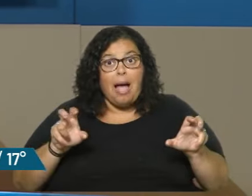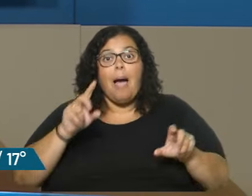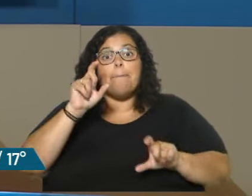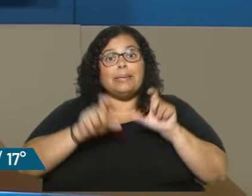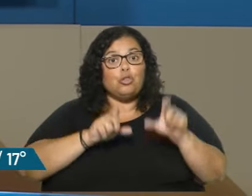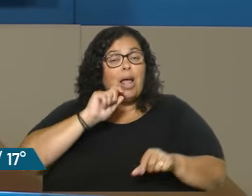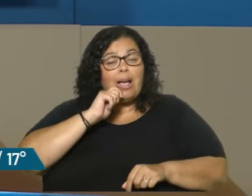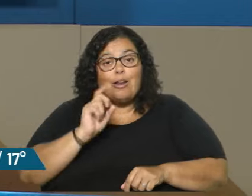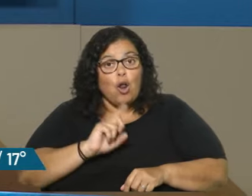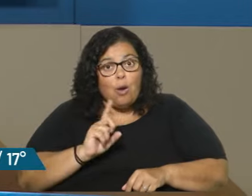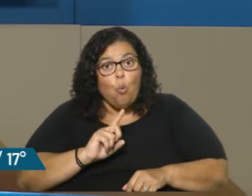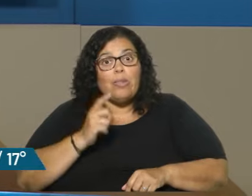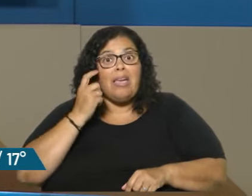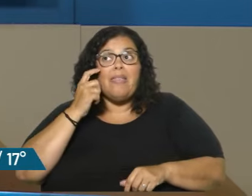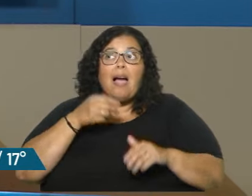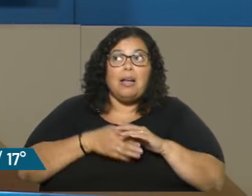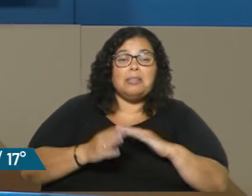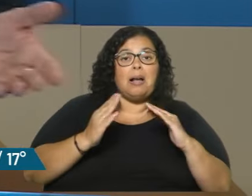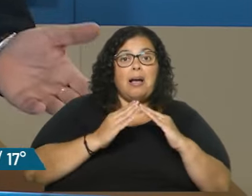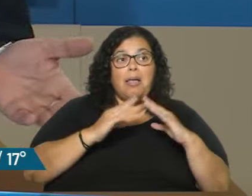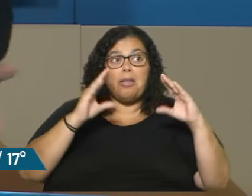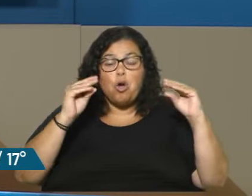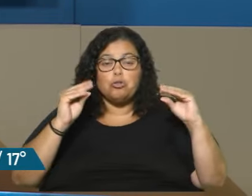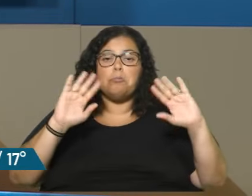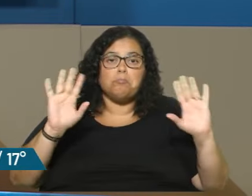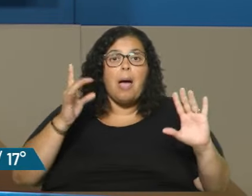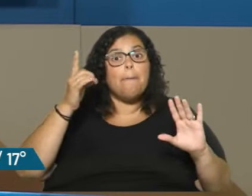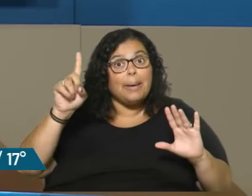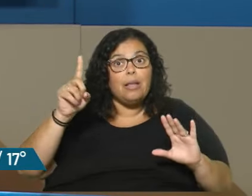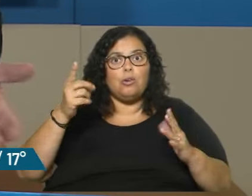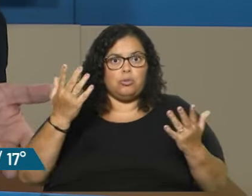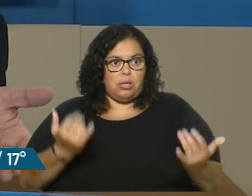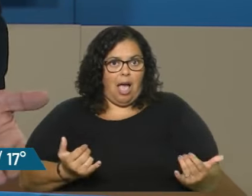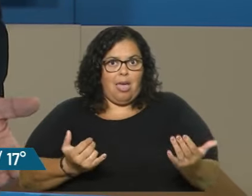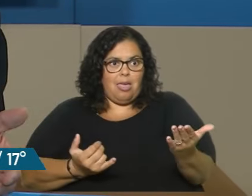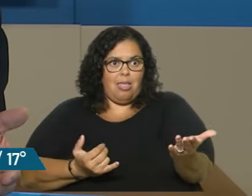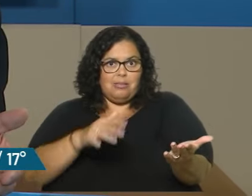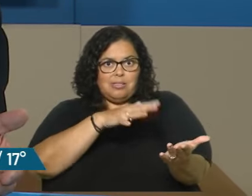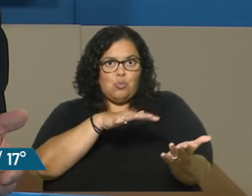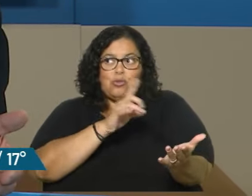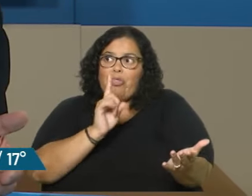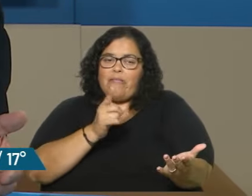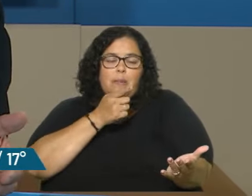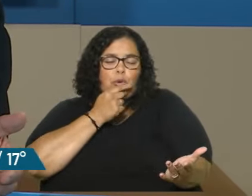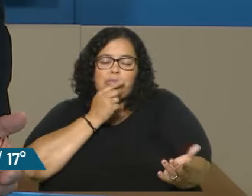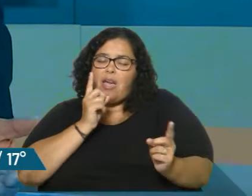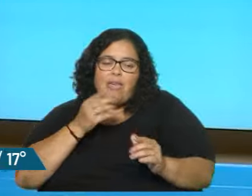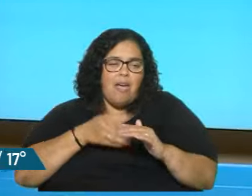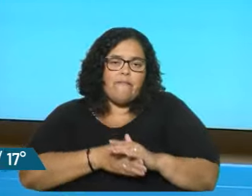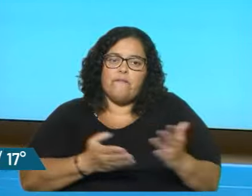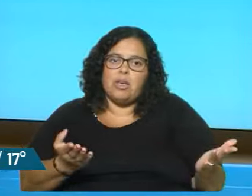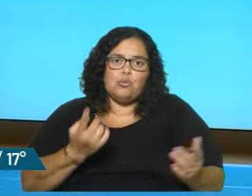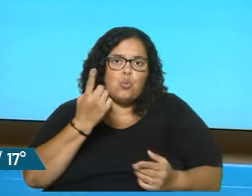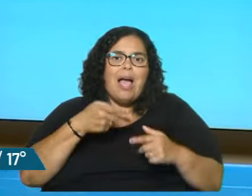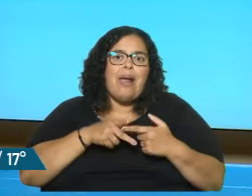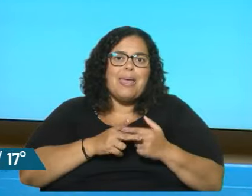la idea del allanamiento nocturno, pero si se da el caso, se tiene que dar. Lo ves como una herramienta más para la policía, entonces.